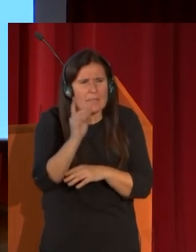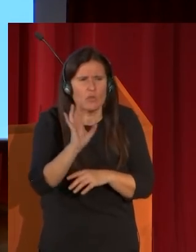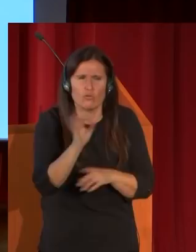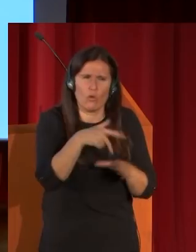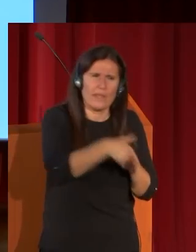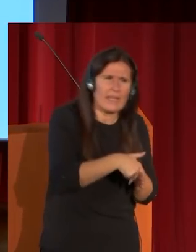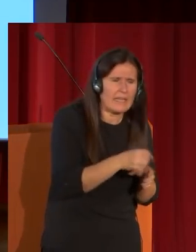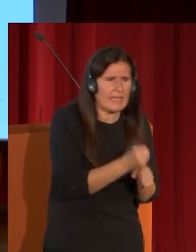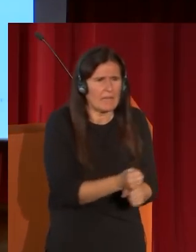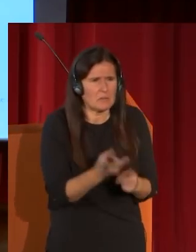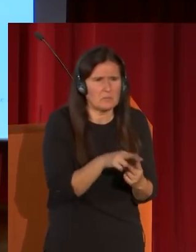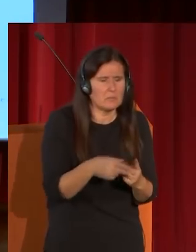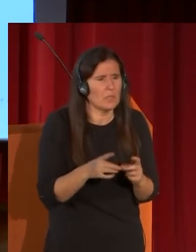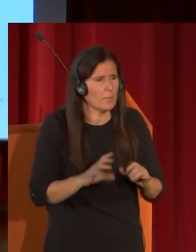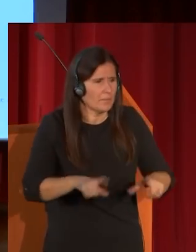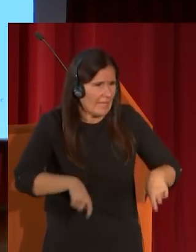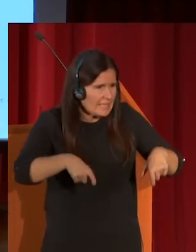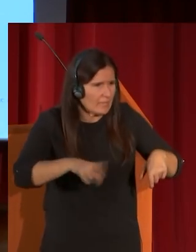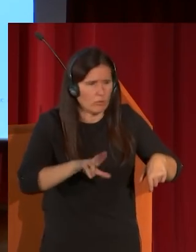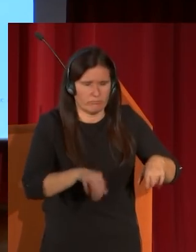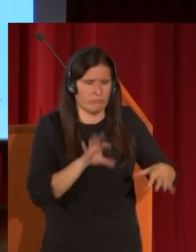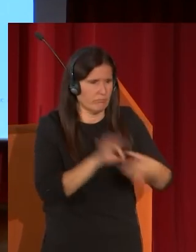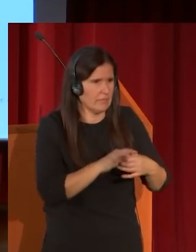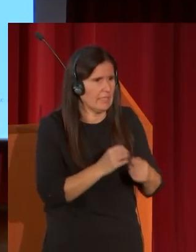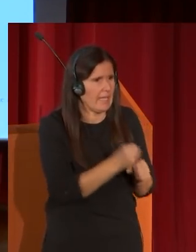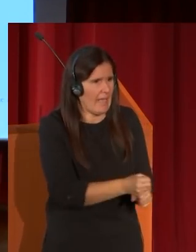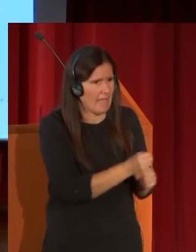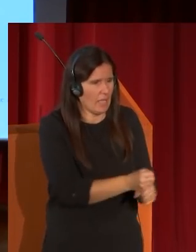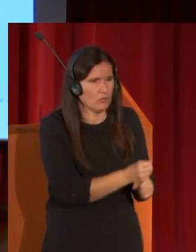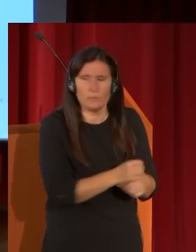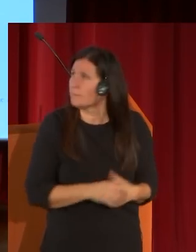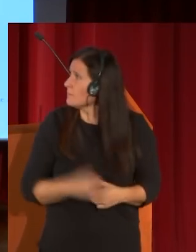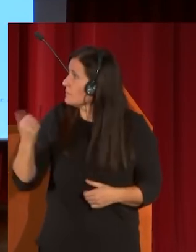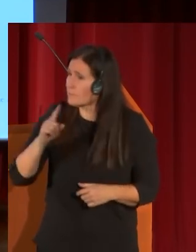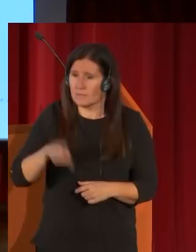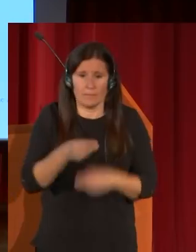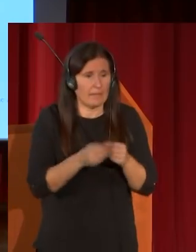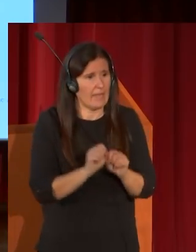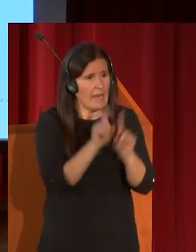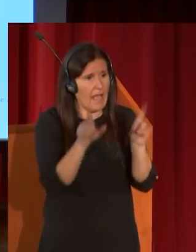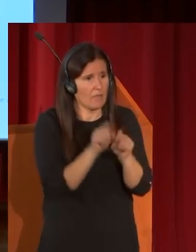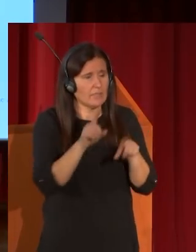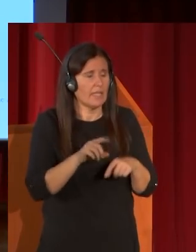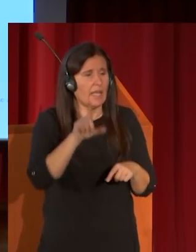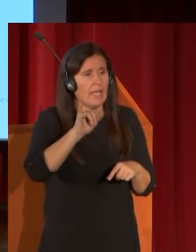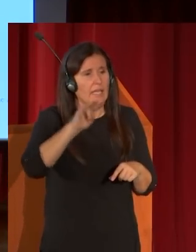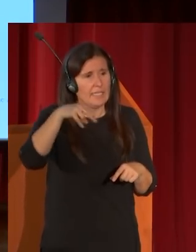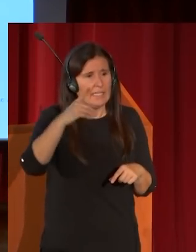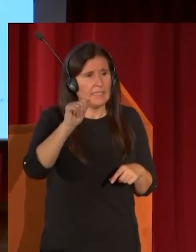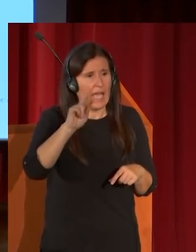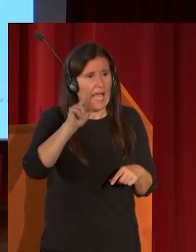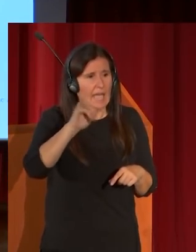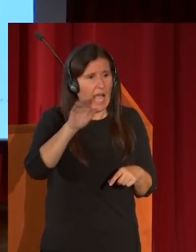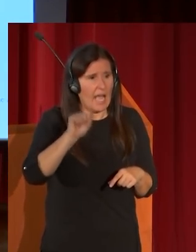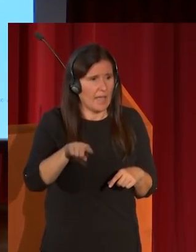estribos son de caballos también aquí hace la fuente de la linda araja en este pasatiempo de hijos